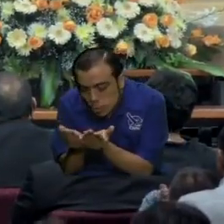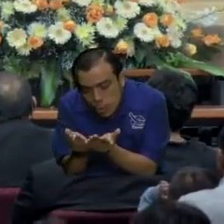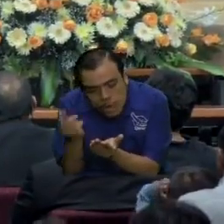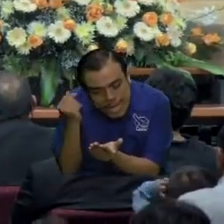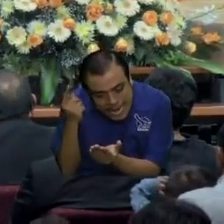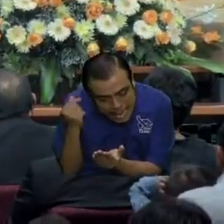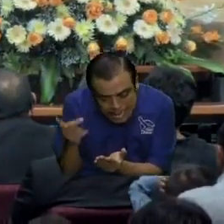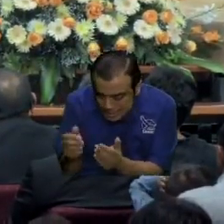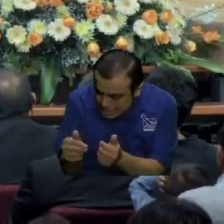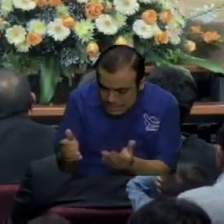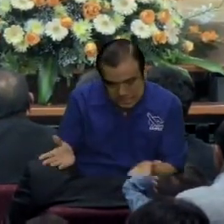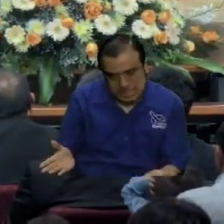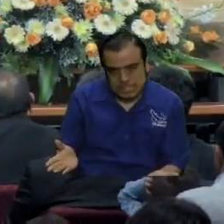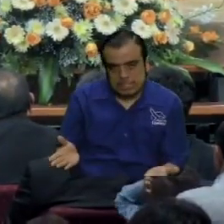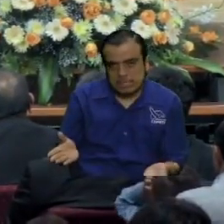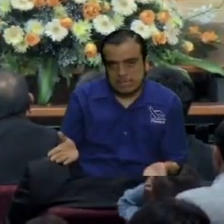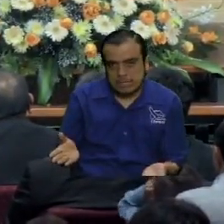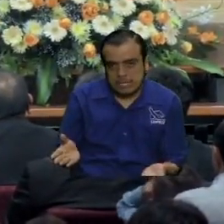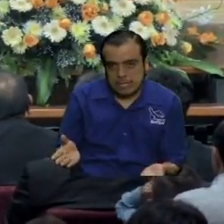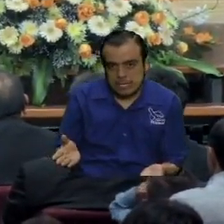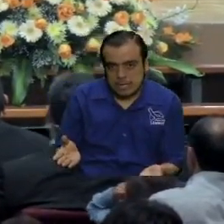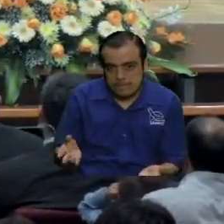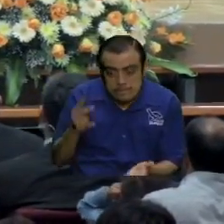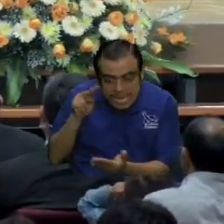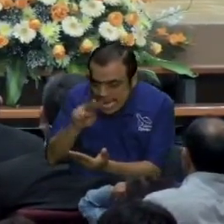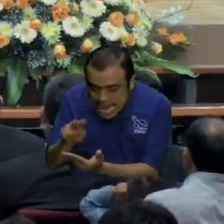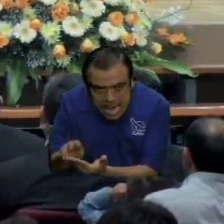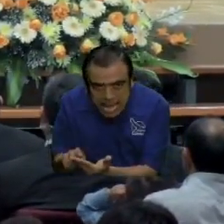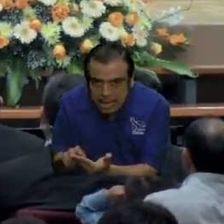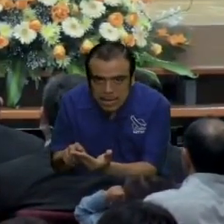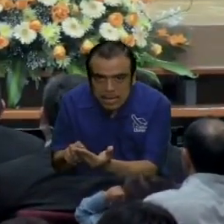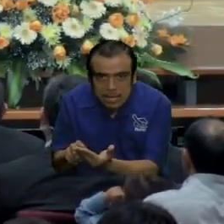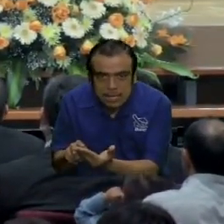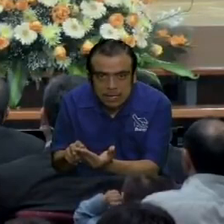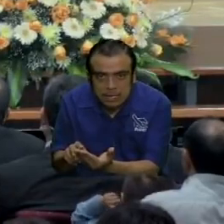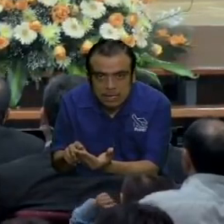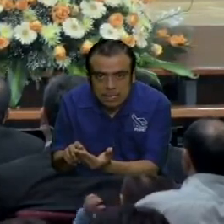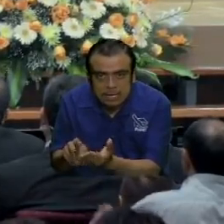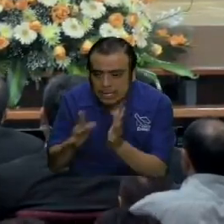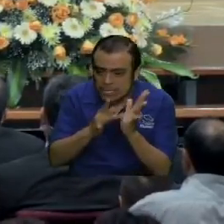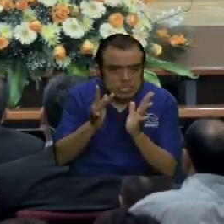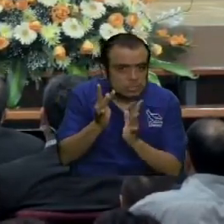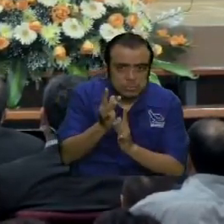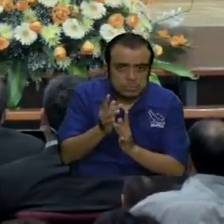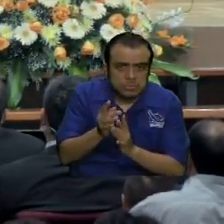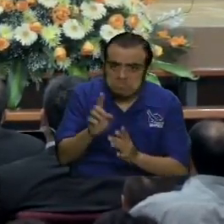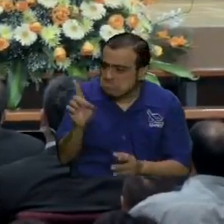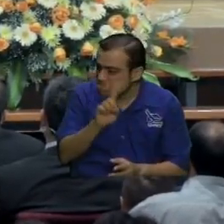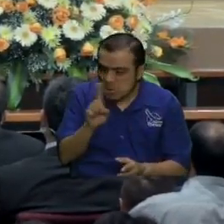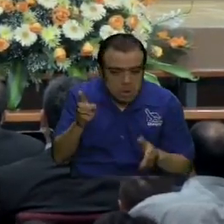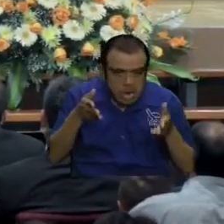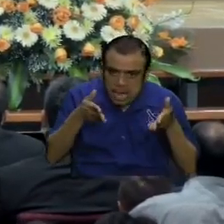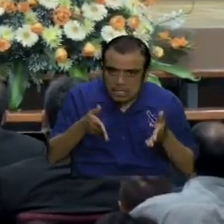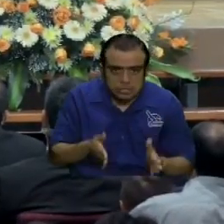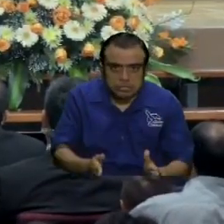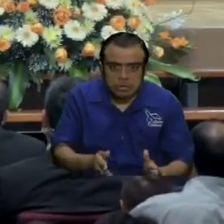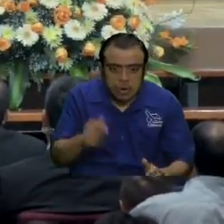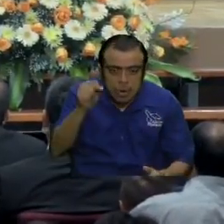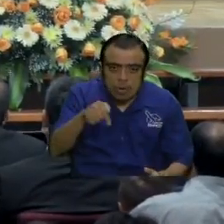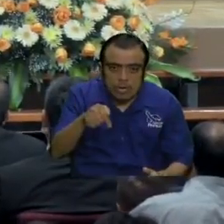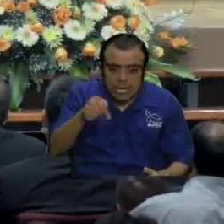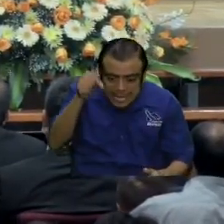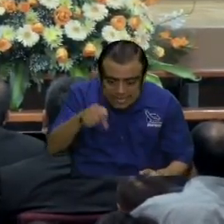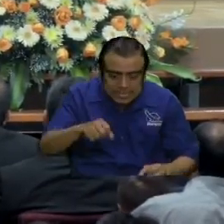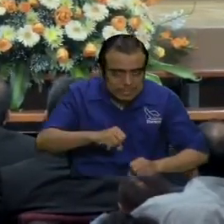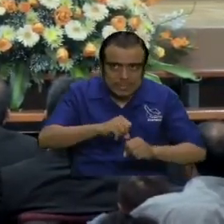estudiar en diferentes lugares se va a dar cuenta perfectamente que esta es una celebración